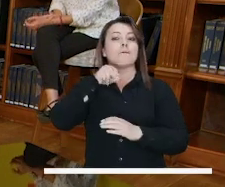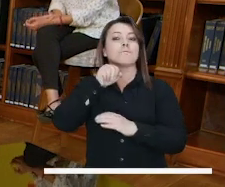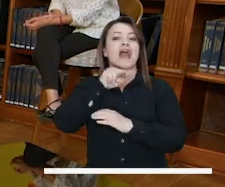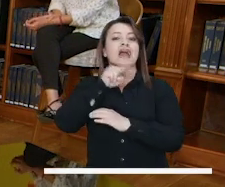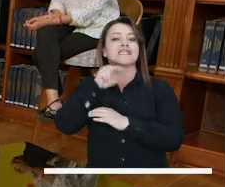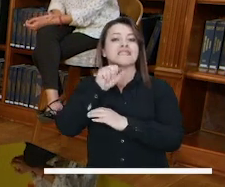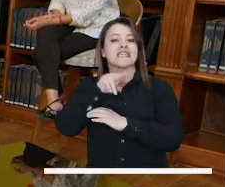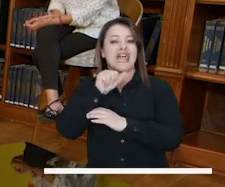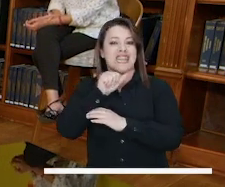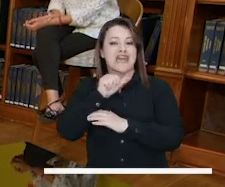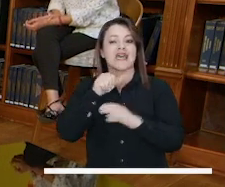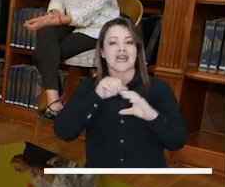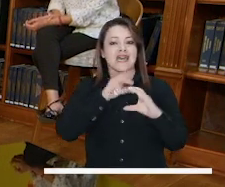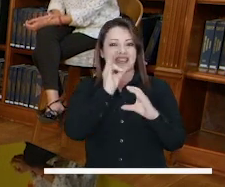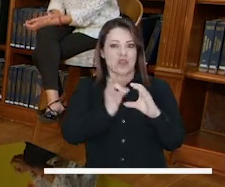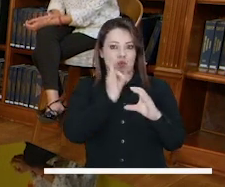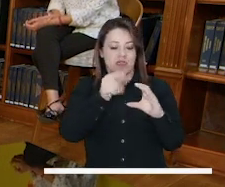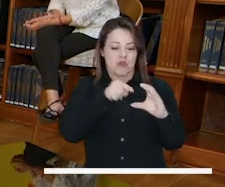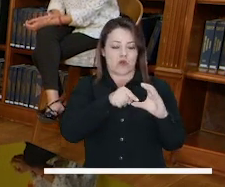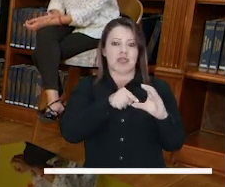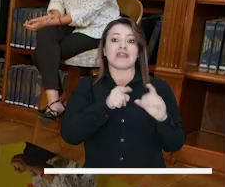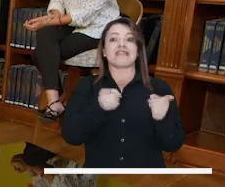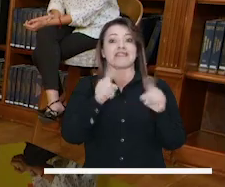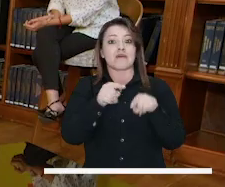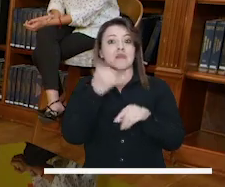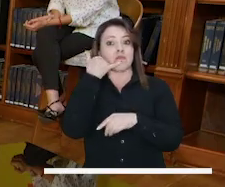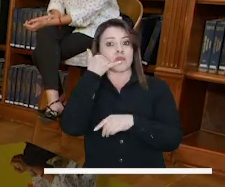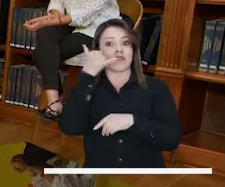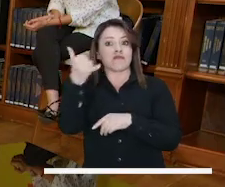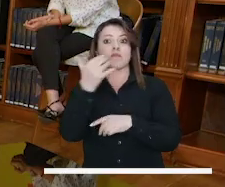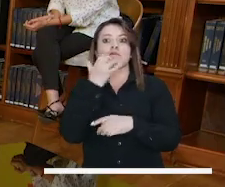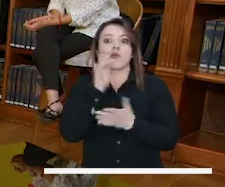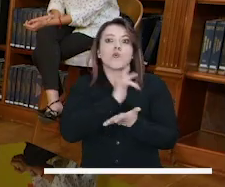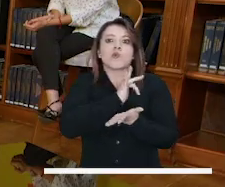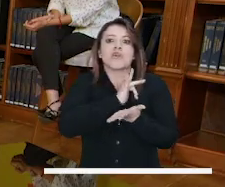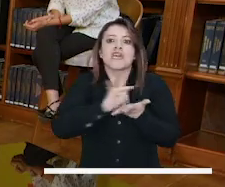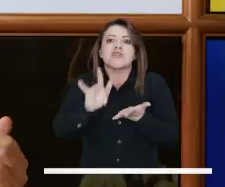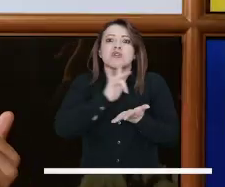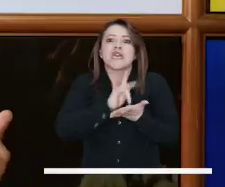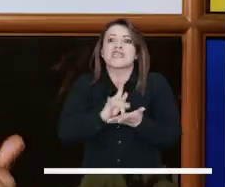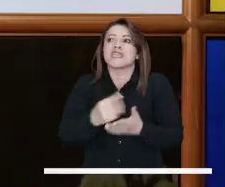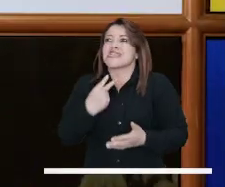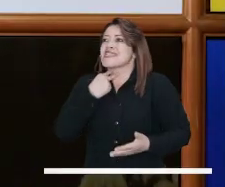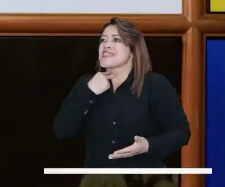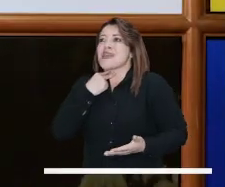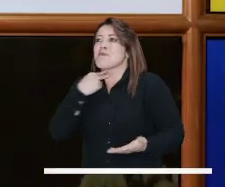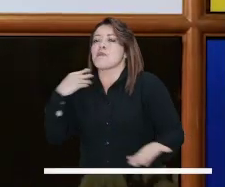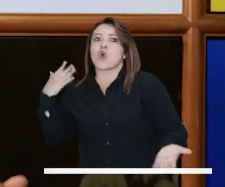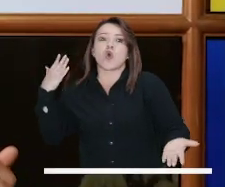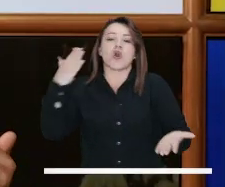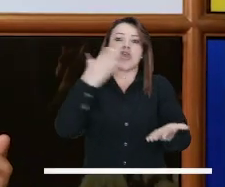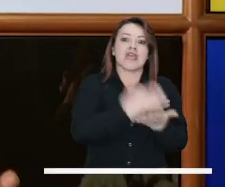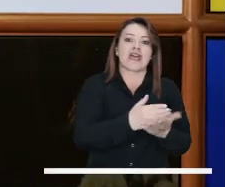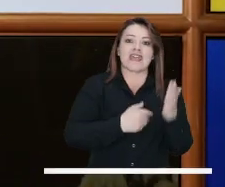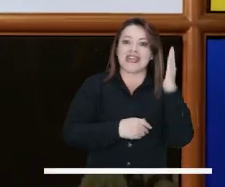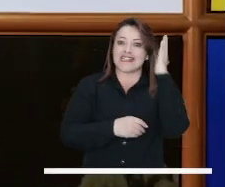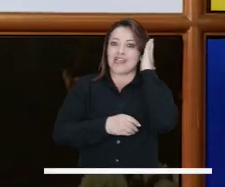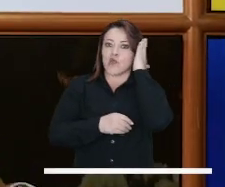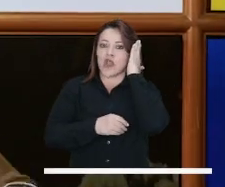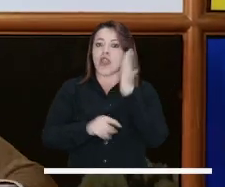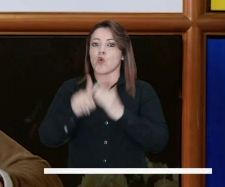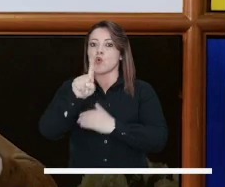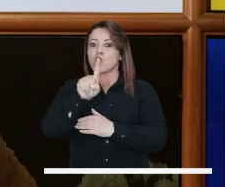Las manzanas del cuidado son súper valiosas. Ahí está la casa de todas. Pueden recibir las denuncias. Pero quizás por teléfono, si hay una